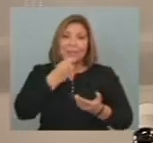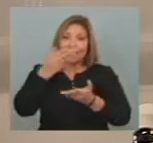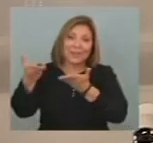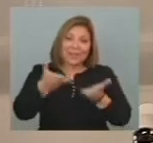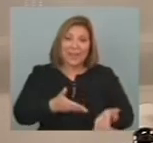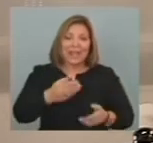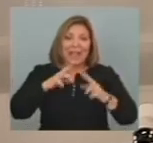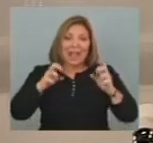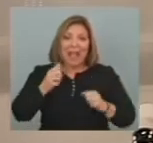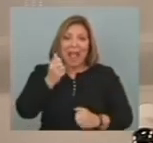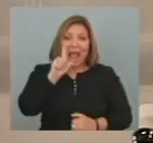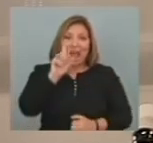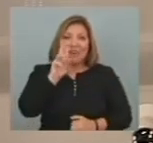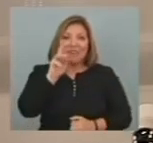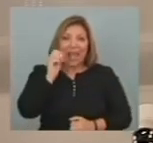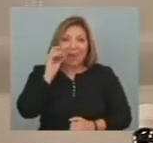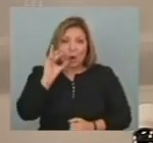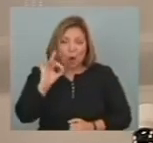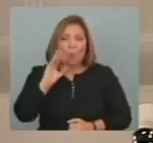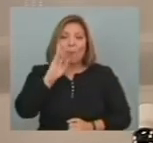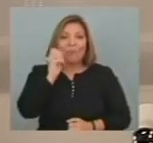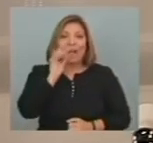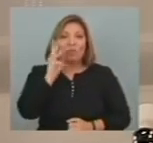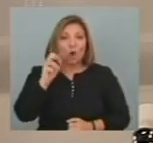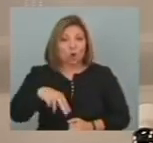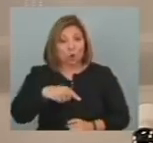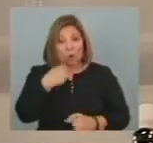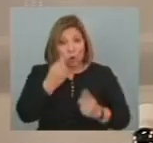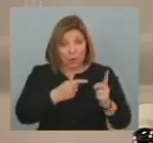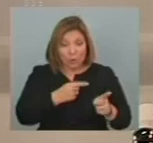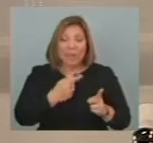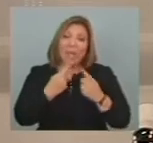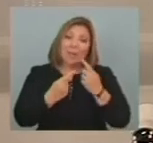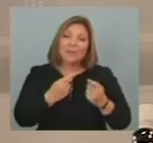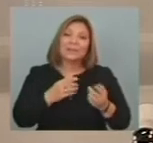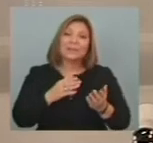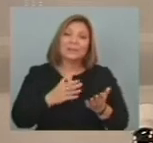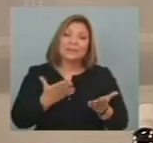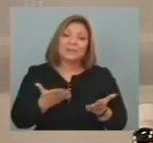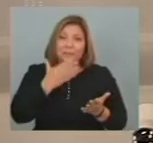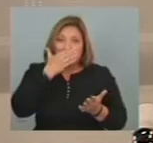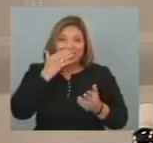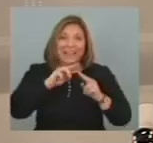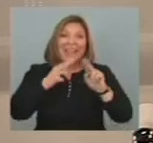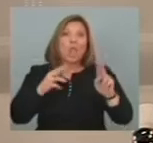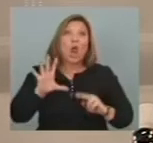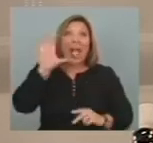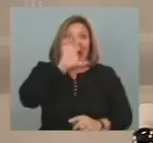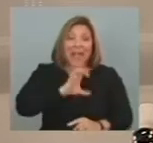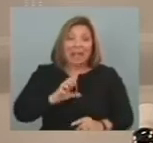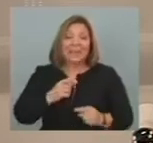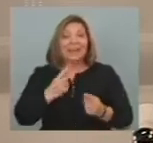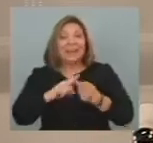Al analista Álvaro Padrón Para hablar Precisamente De los temas Regionales En definitiva Esta